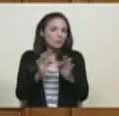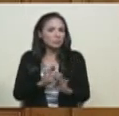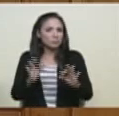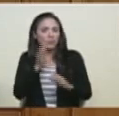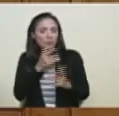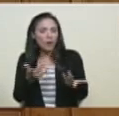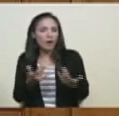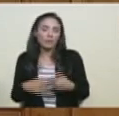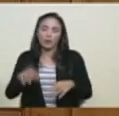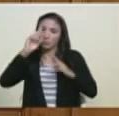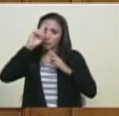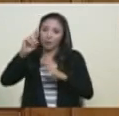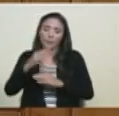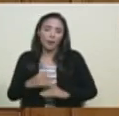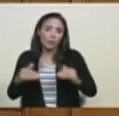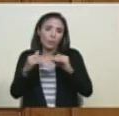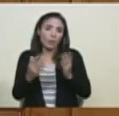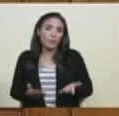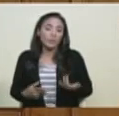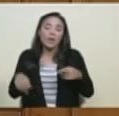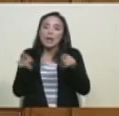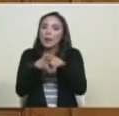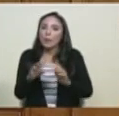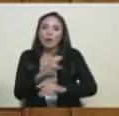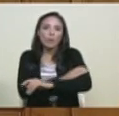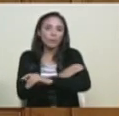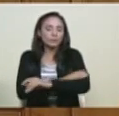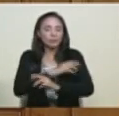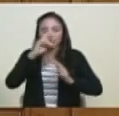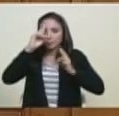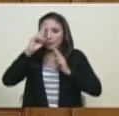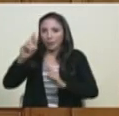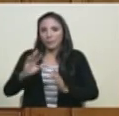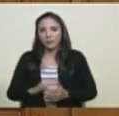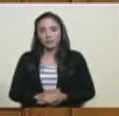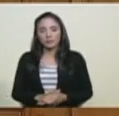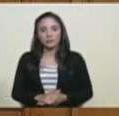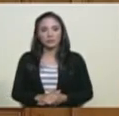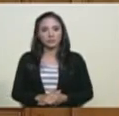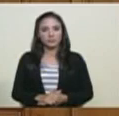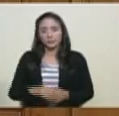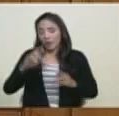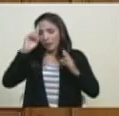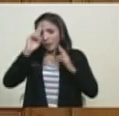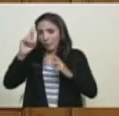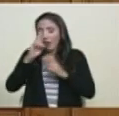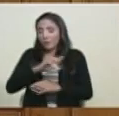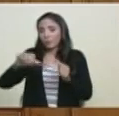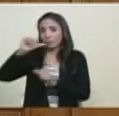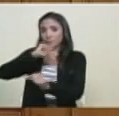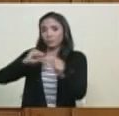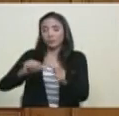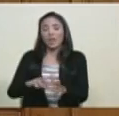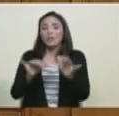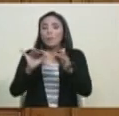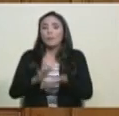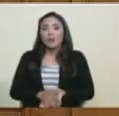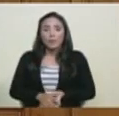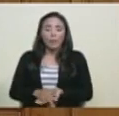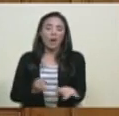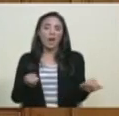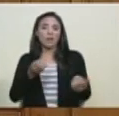Así como respetamos a nuestros oponentes internos, a nuestros adversarios internos, fanfarrones como